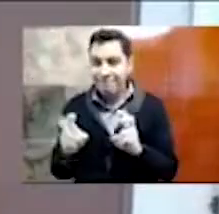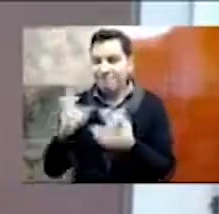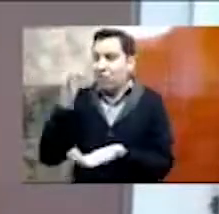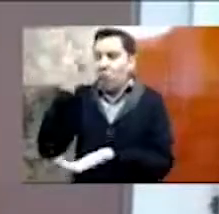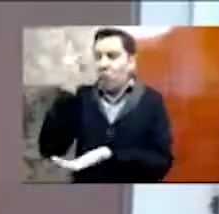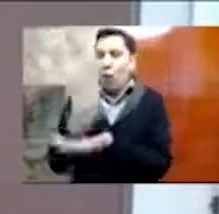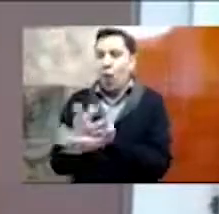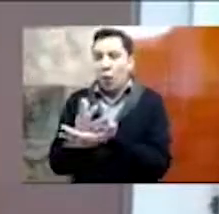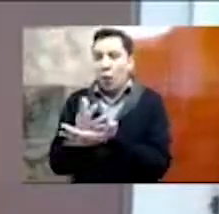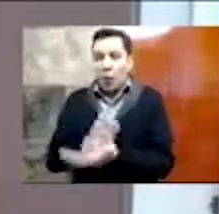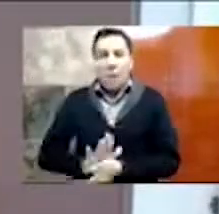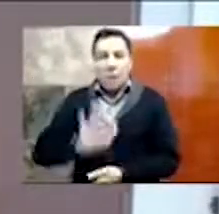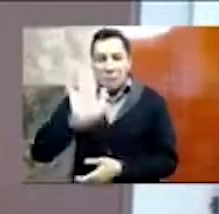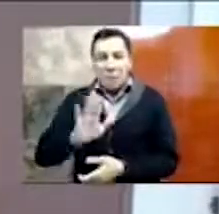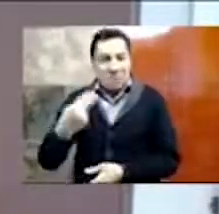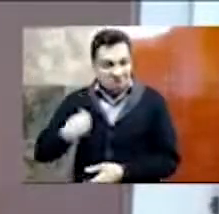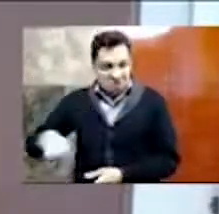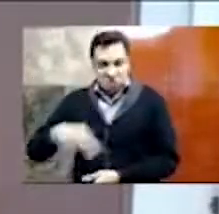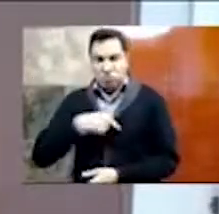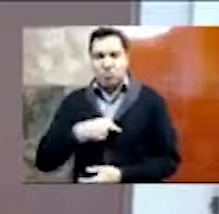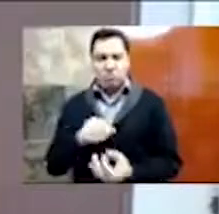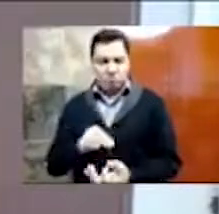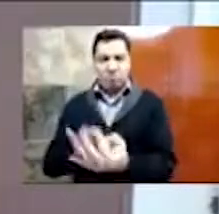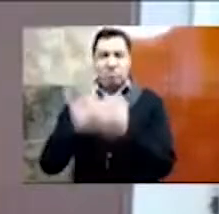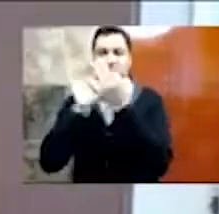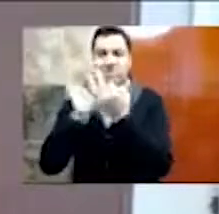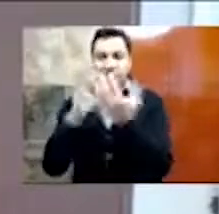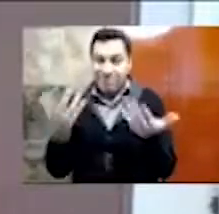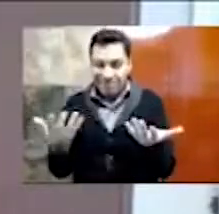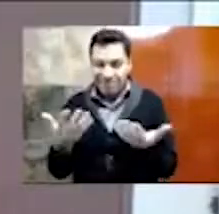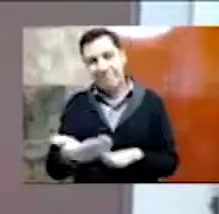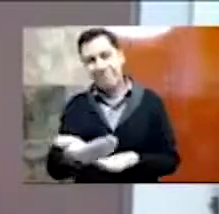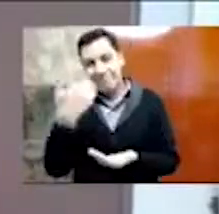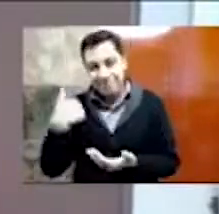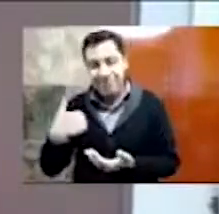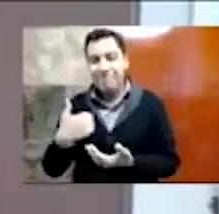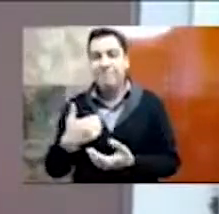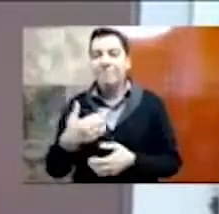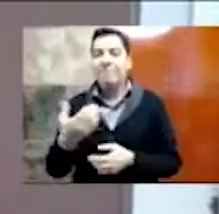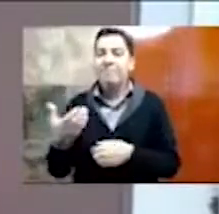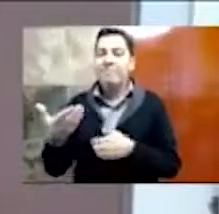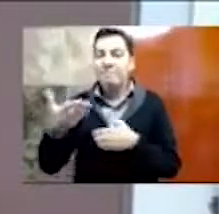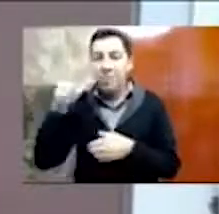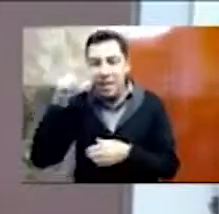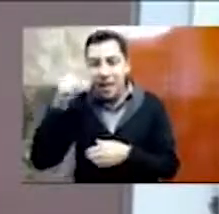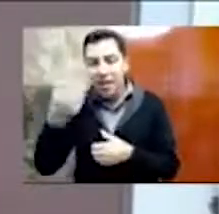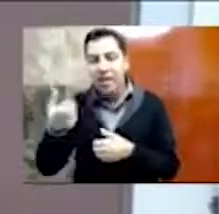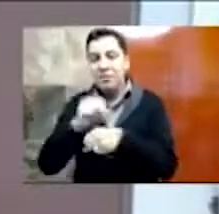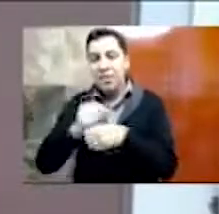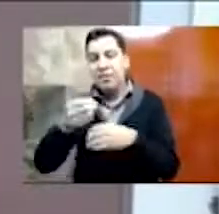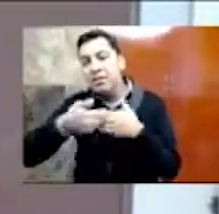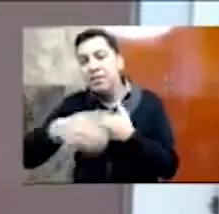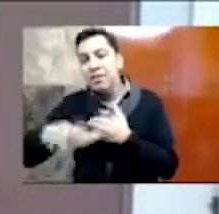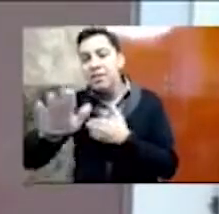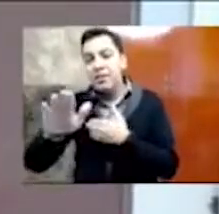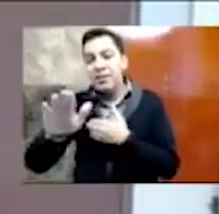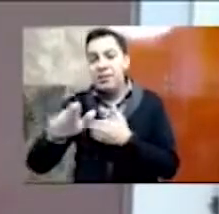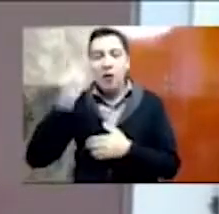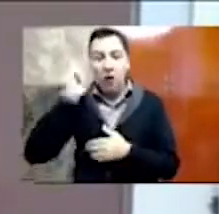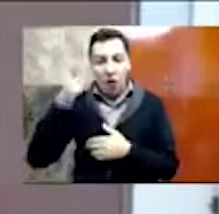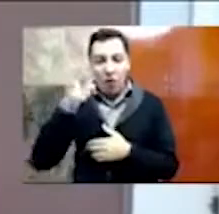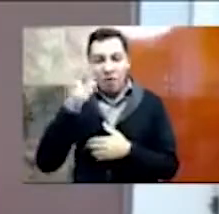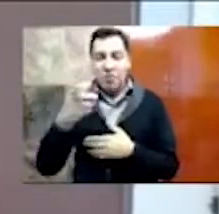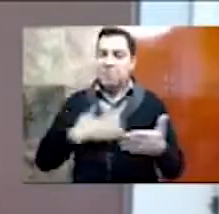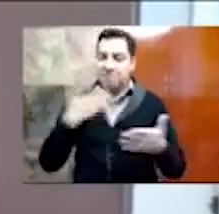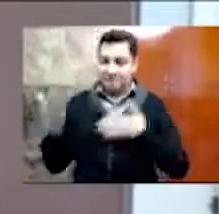pintamos solos. Entonces, acompáñenos esta semana, va a ser interesantísima, van a disfrutarla mucho y van a tener muchas primicias.